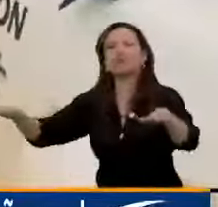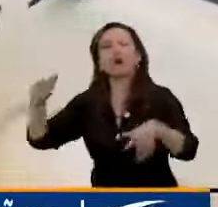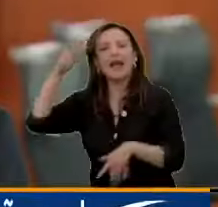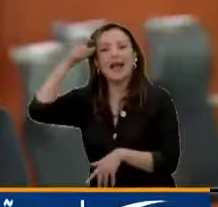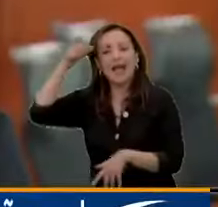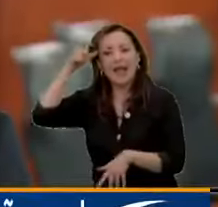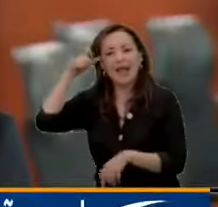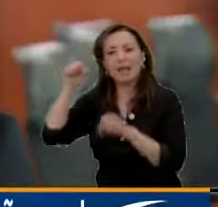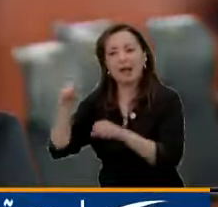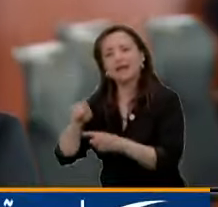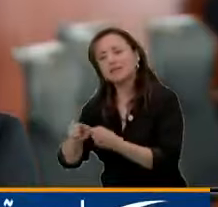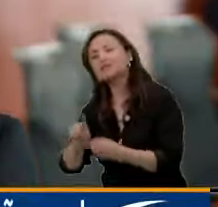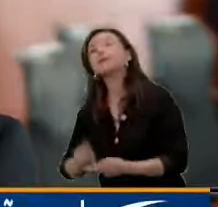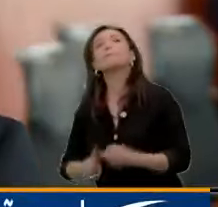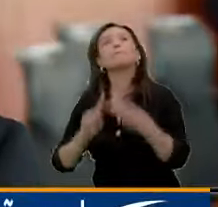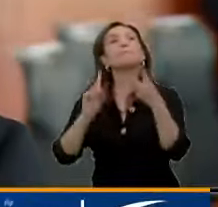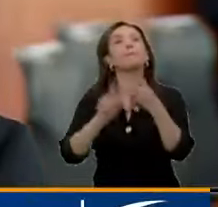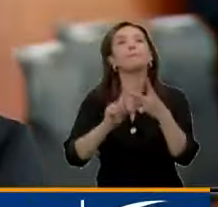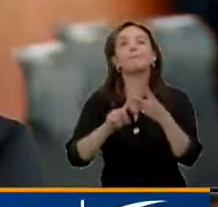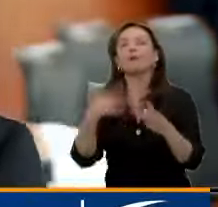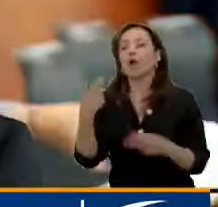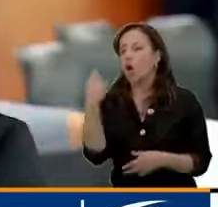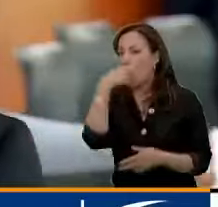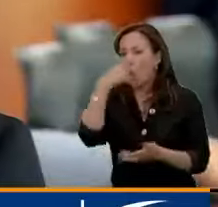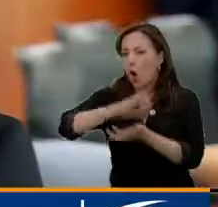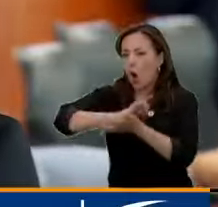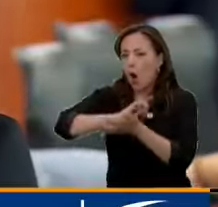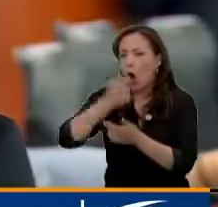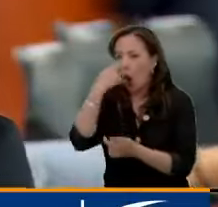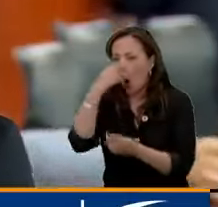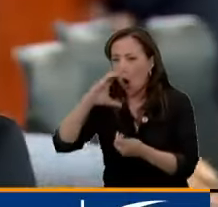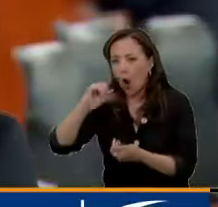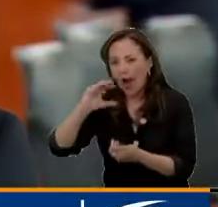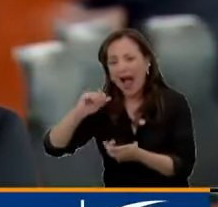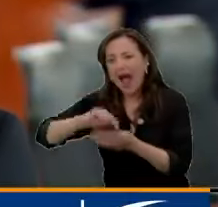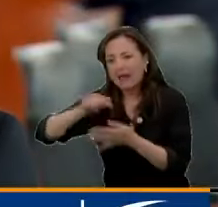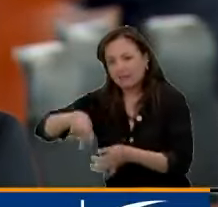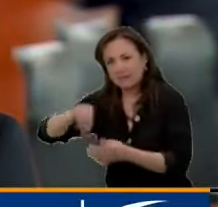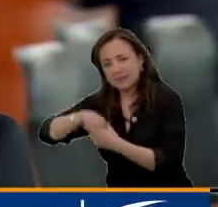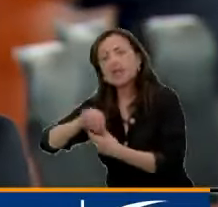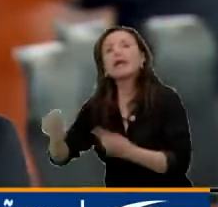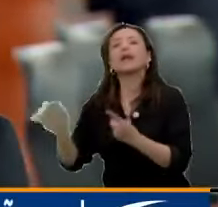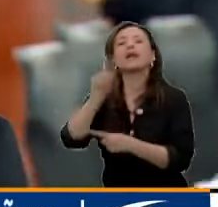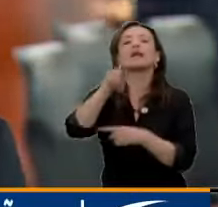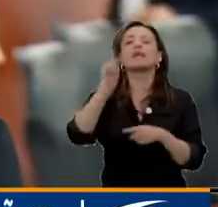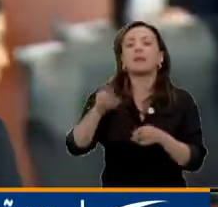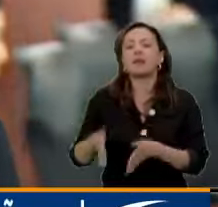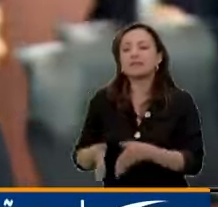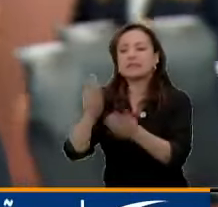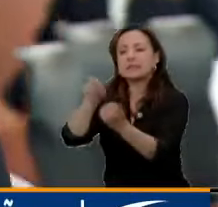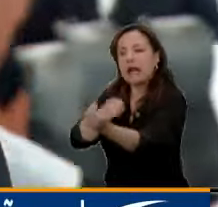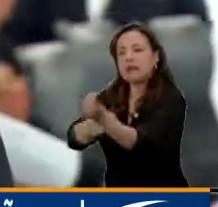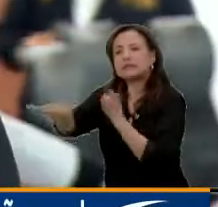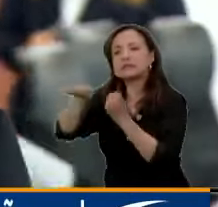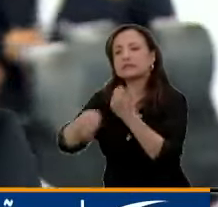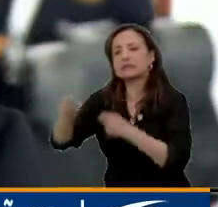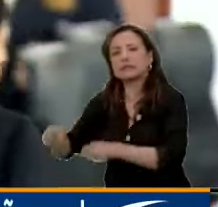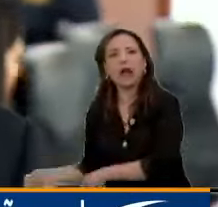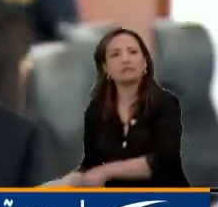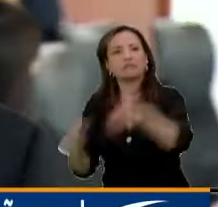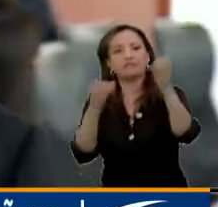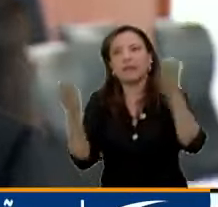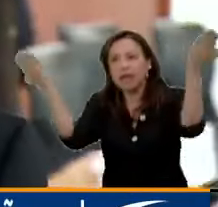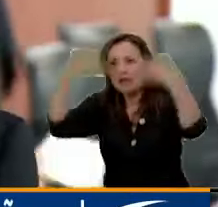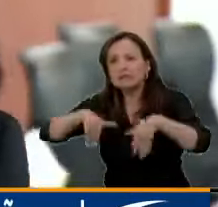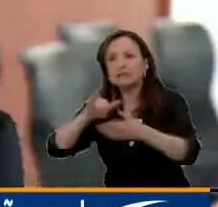extensiva, también la coca y las vías que se están generando para la salida de estas economías ilícitas y las